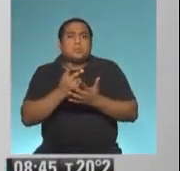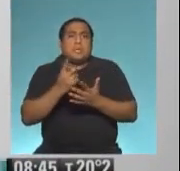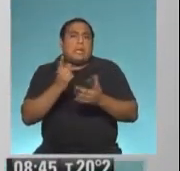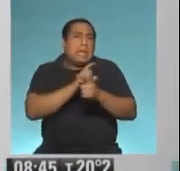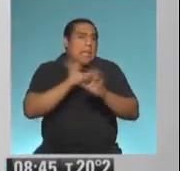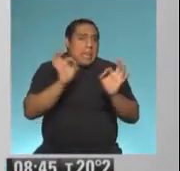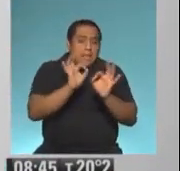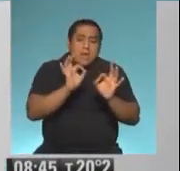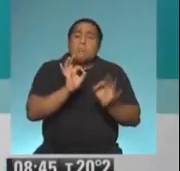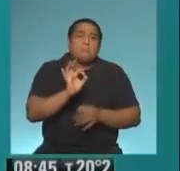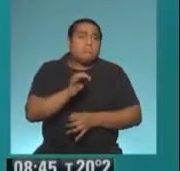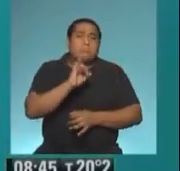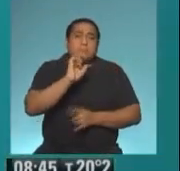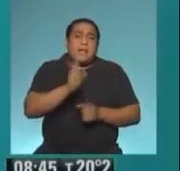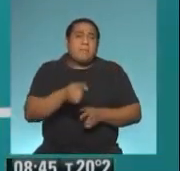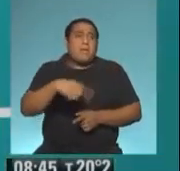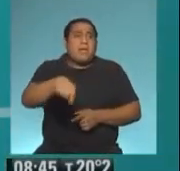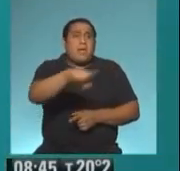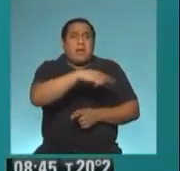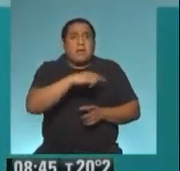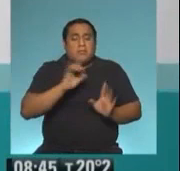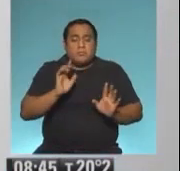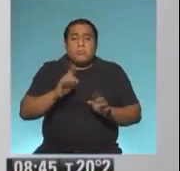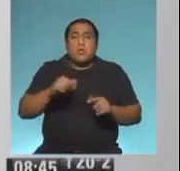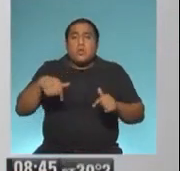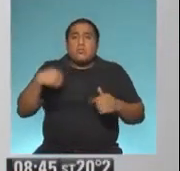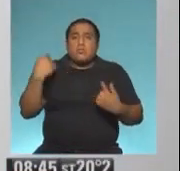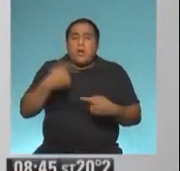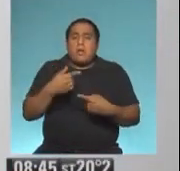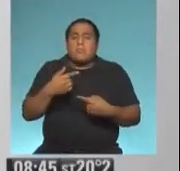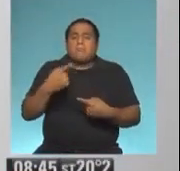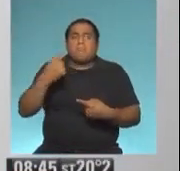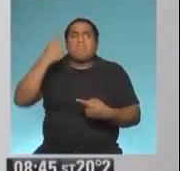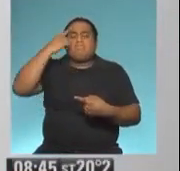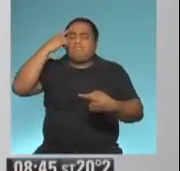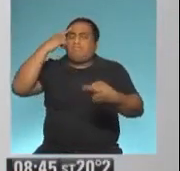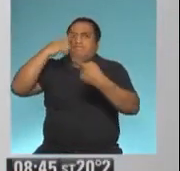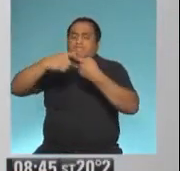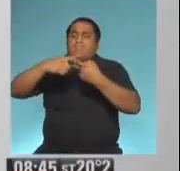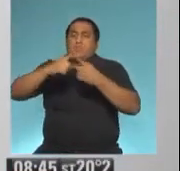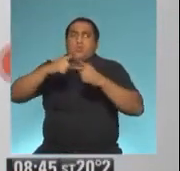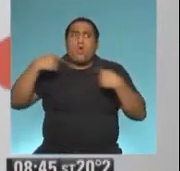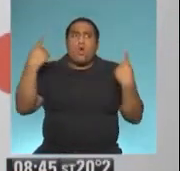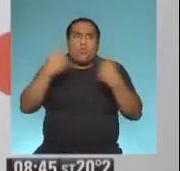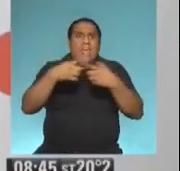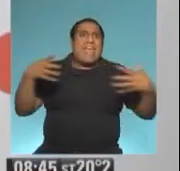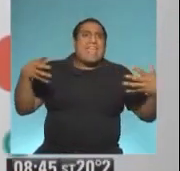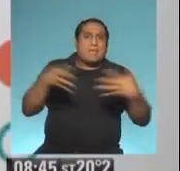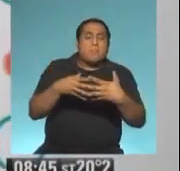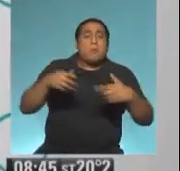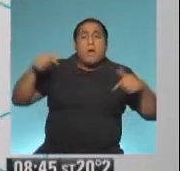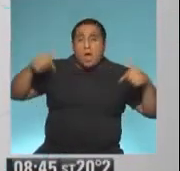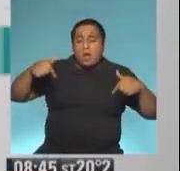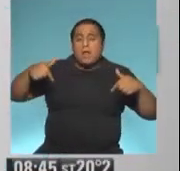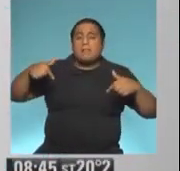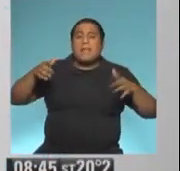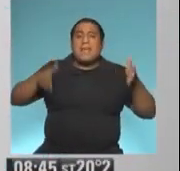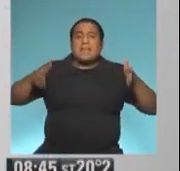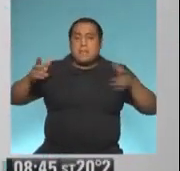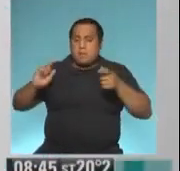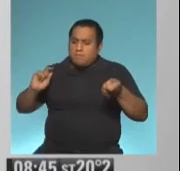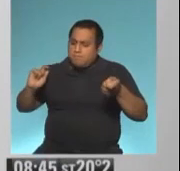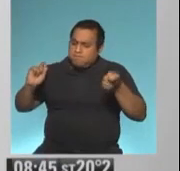Y por eso planteamos este reto colectivo, porque vivimos un tiempo de transición, un tiempo de